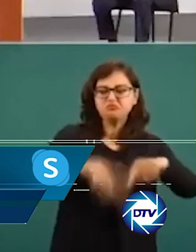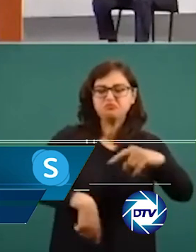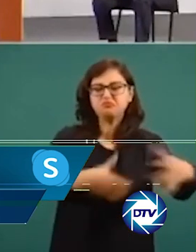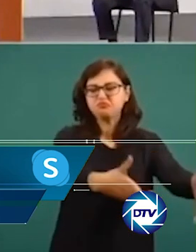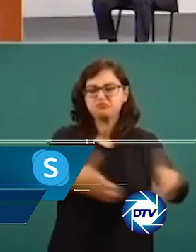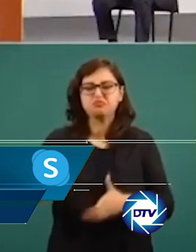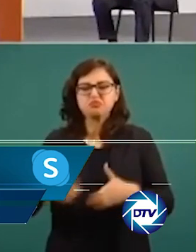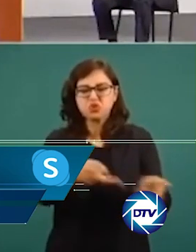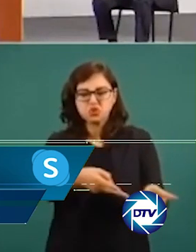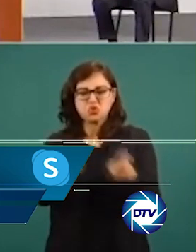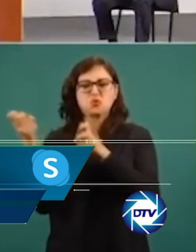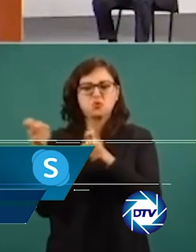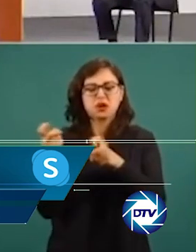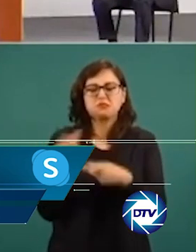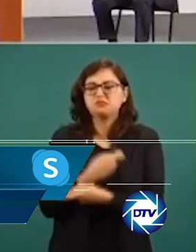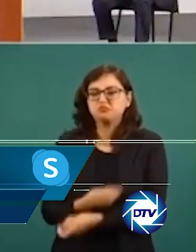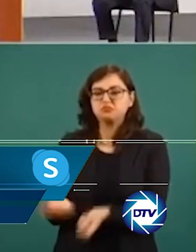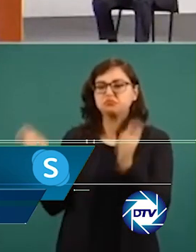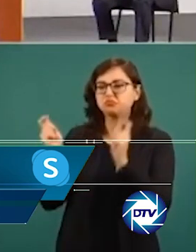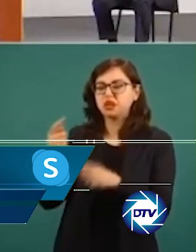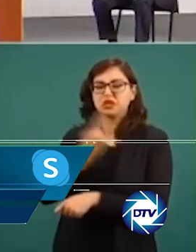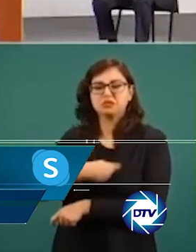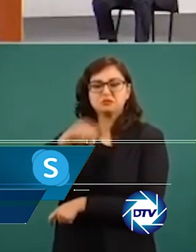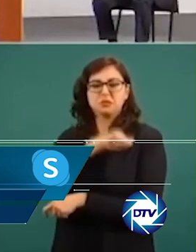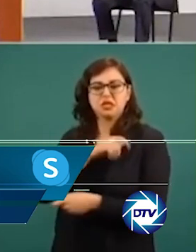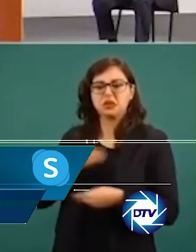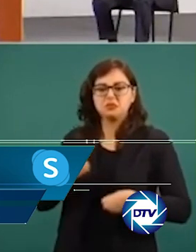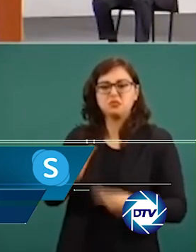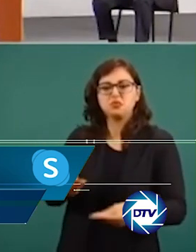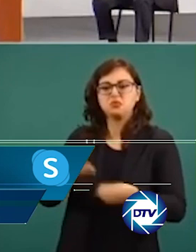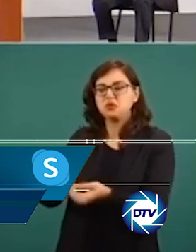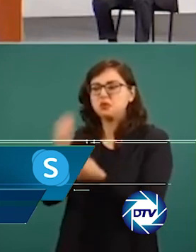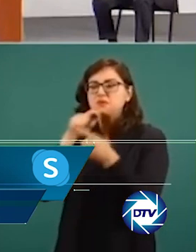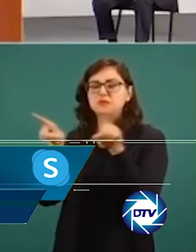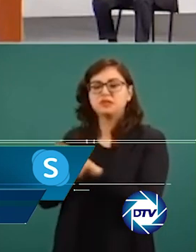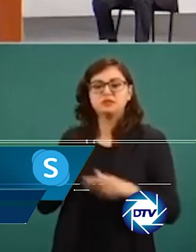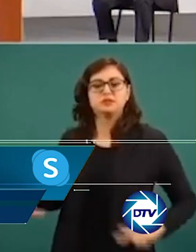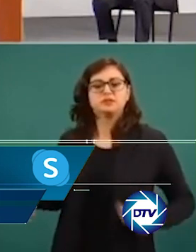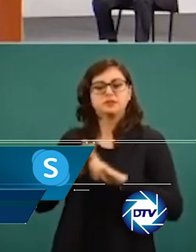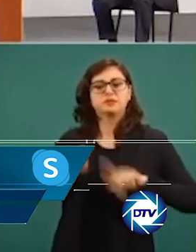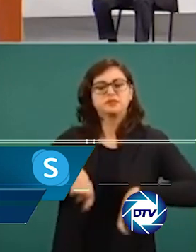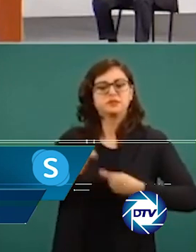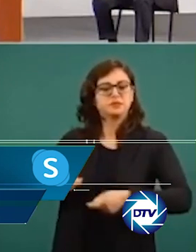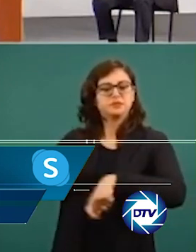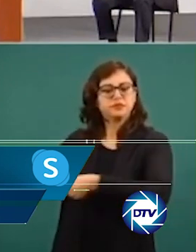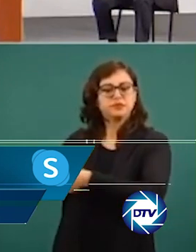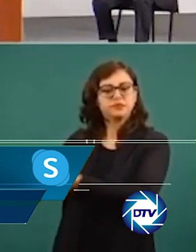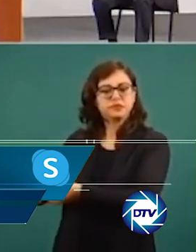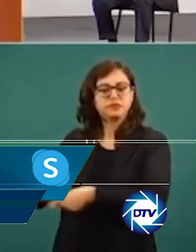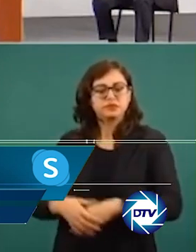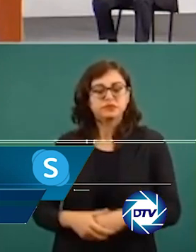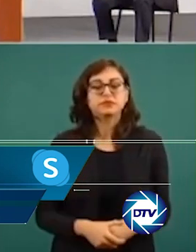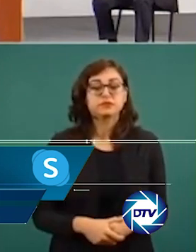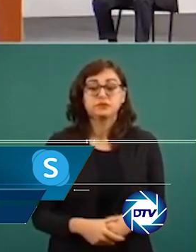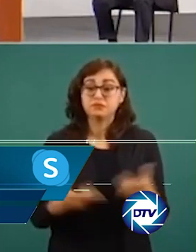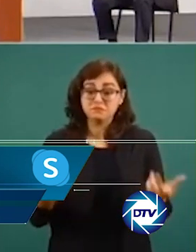es un Estado de Derecho débil con una gran desigualdad social. ¿Y qué hacen?